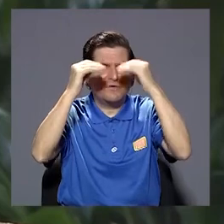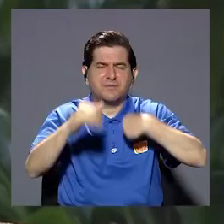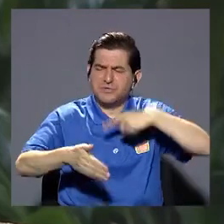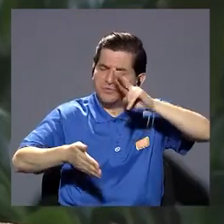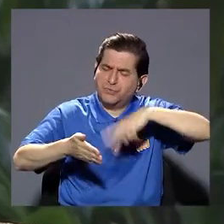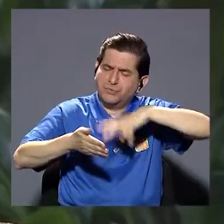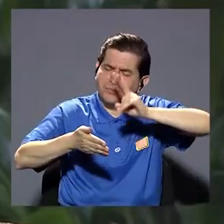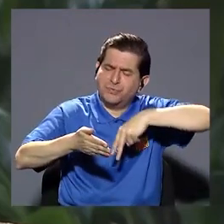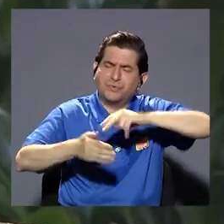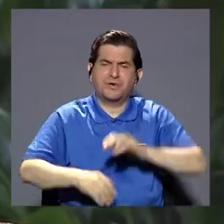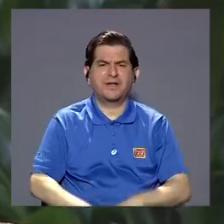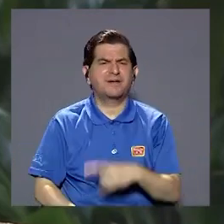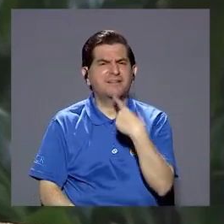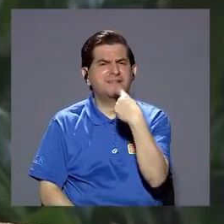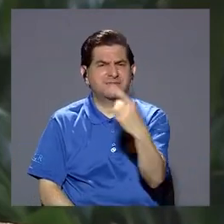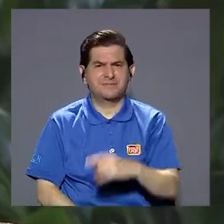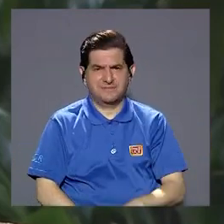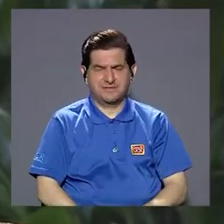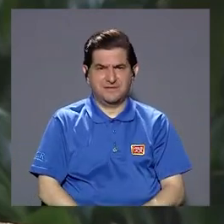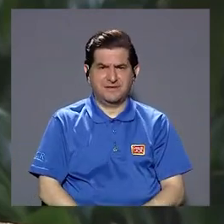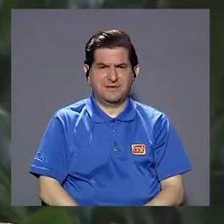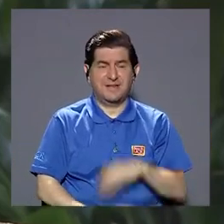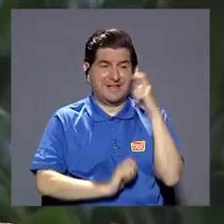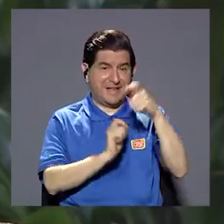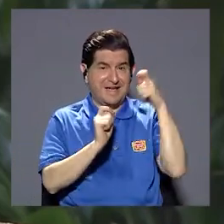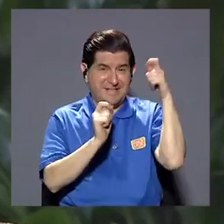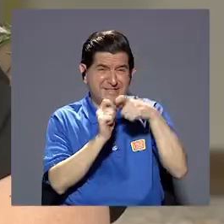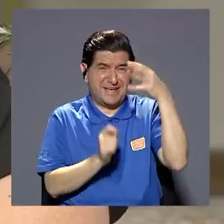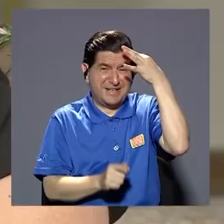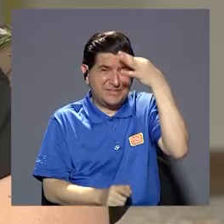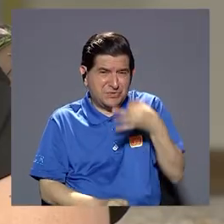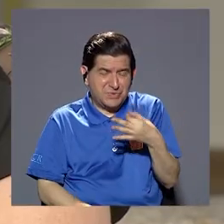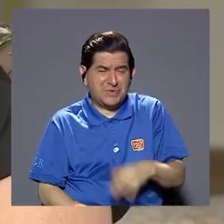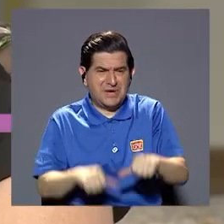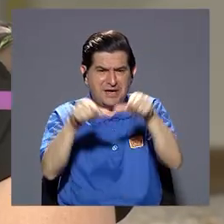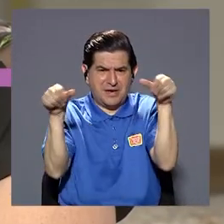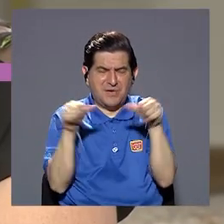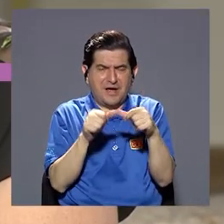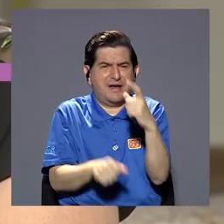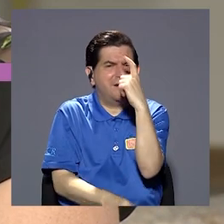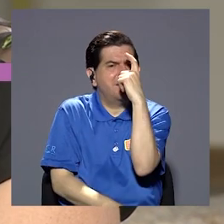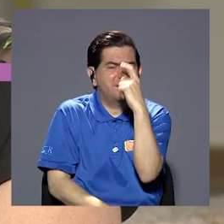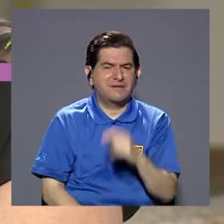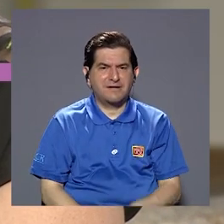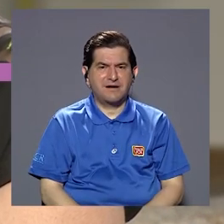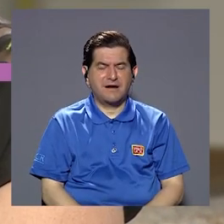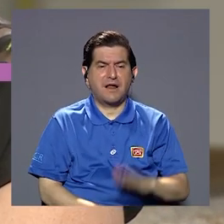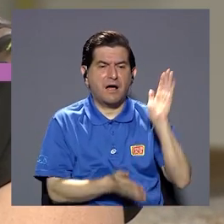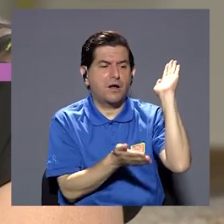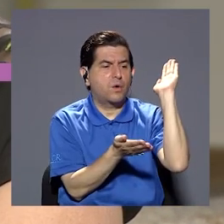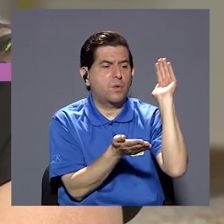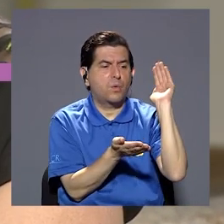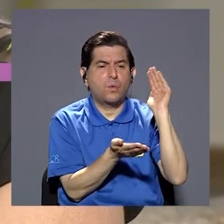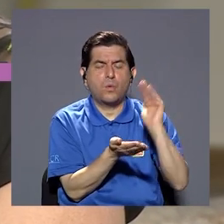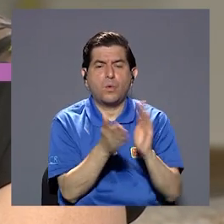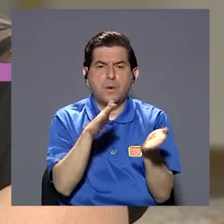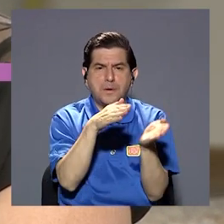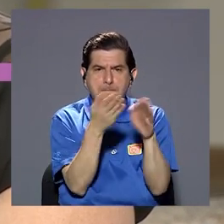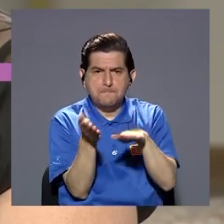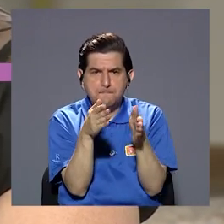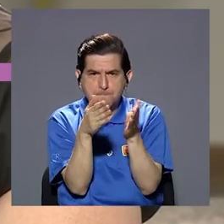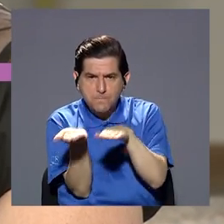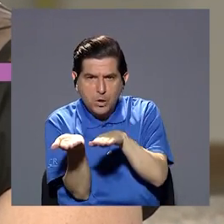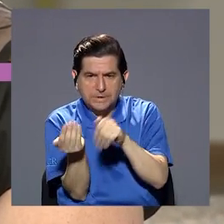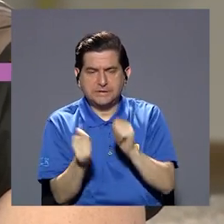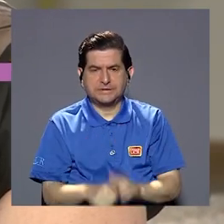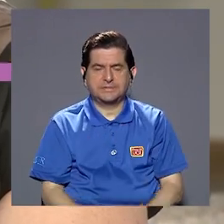digamos nosotros adaptarnos a la necesidad de esa población en una información que leí decía que